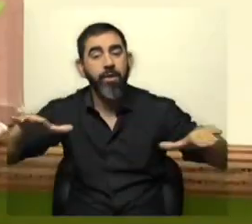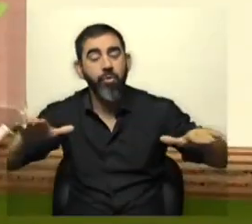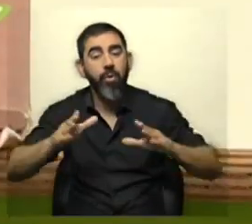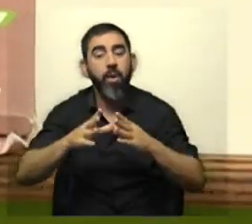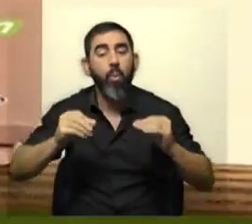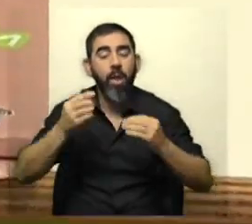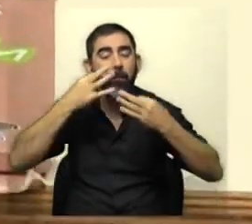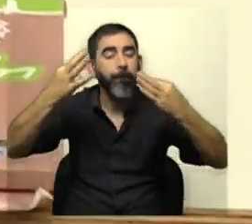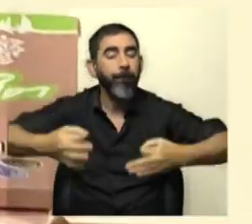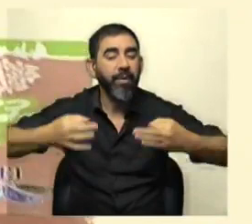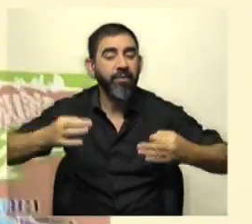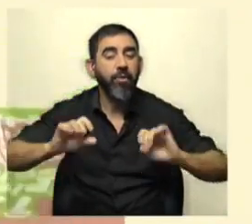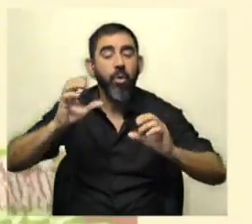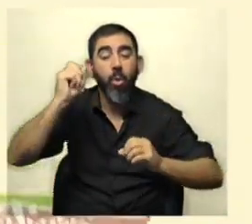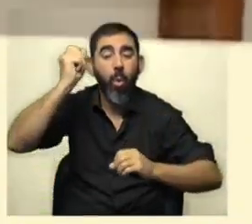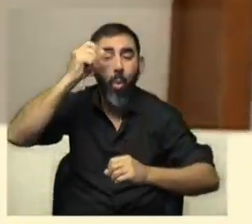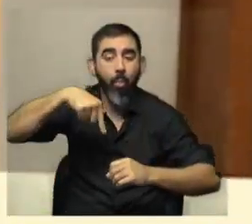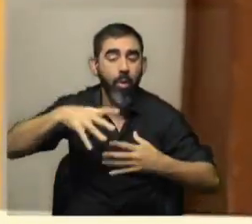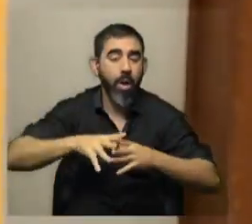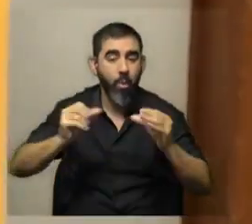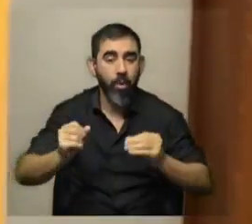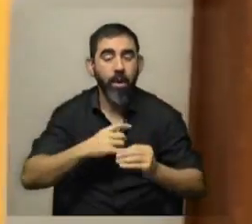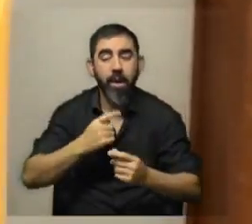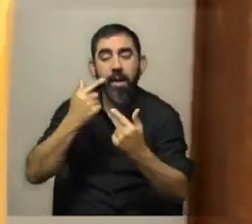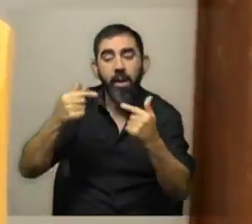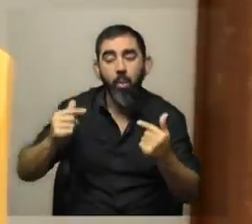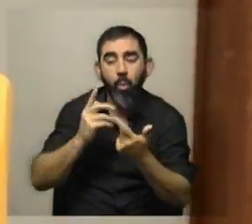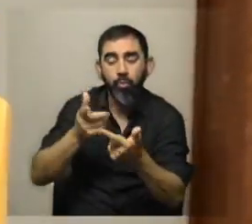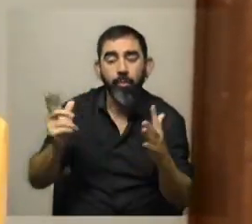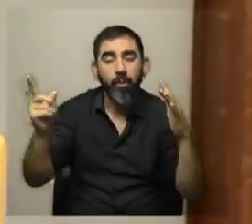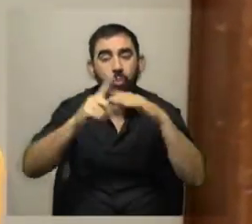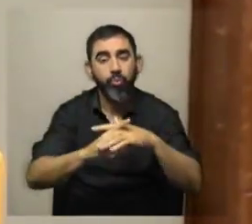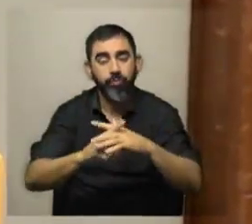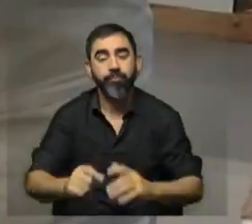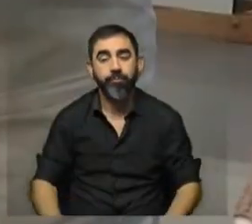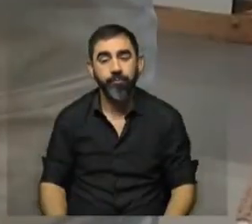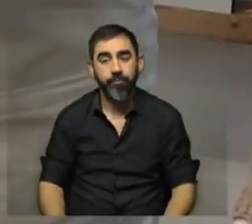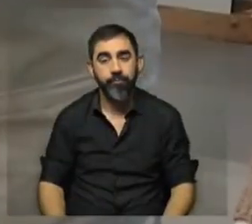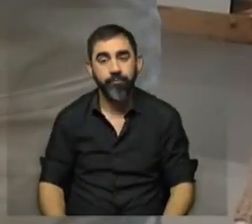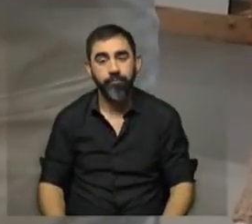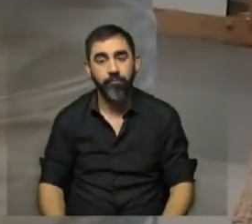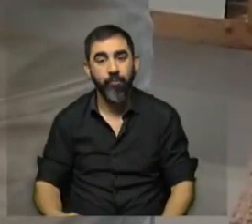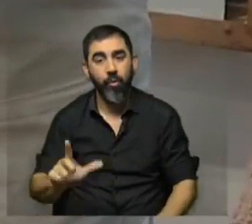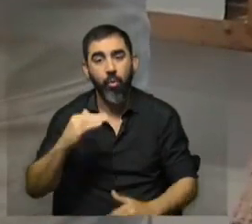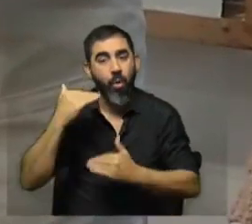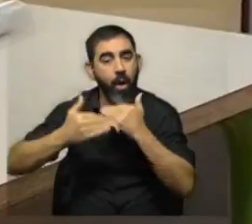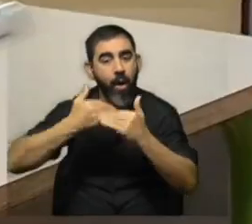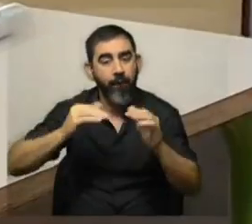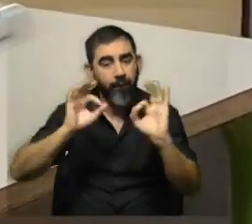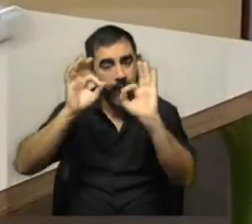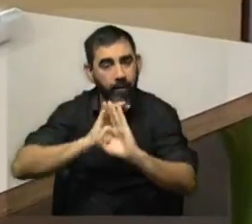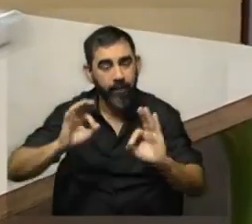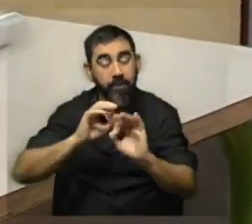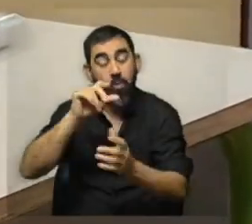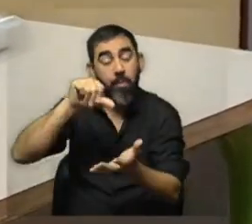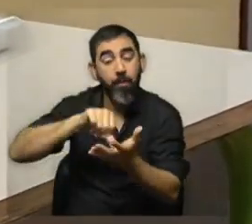escuelas especiales, sino a escuelas comunes y se brinden los recursos para alcanzar la inclusión. En lo que sí no ha avanzado tanto y en algunos